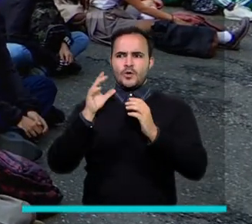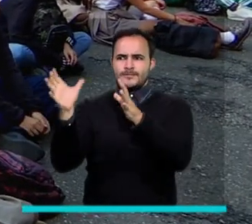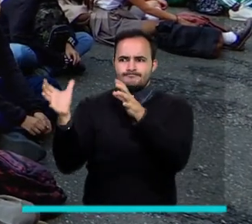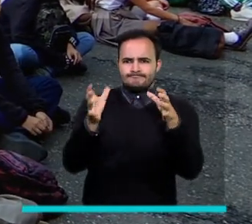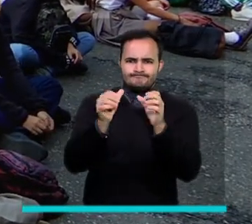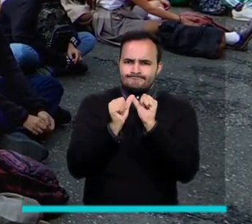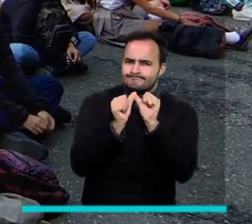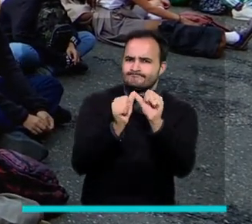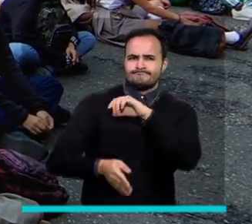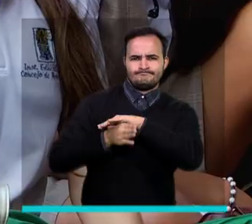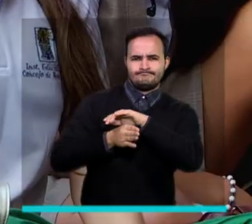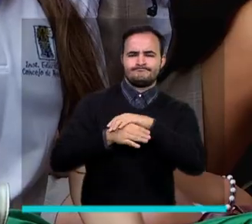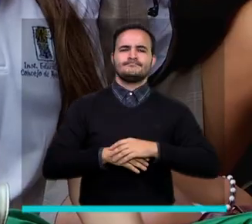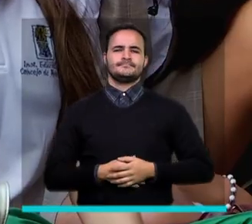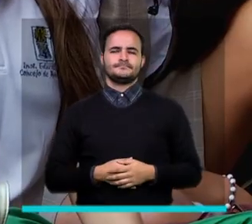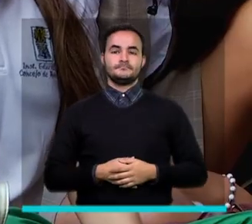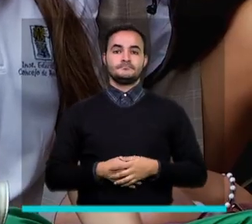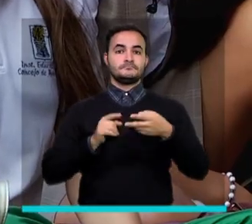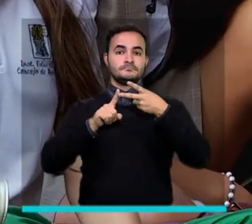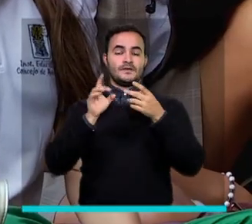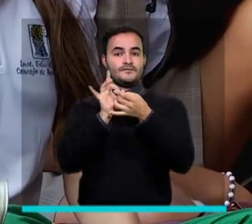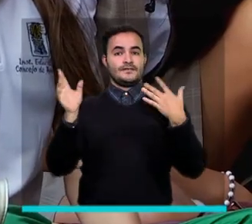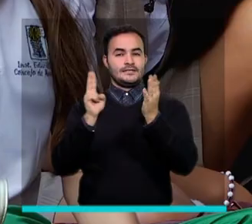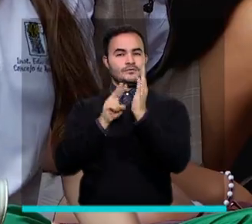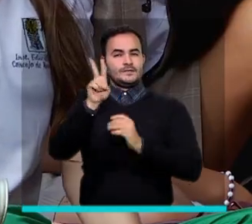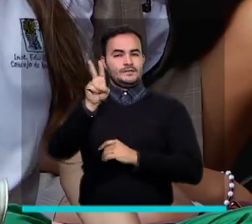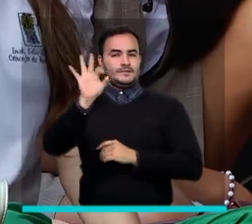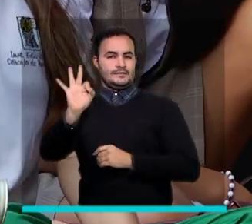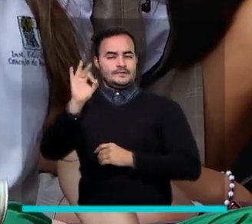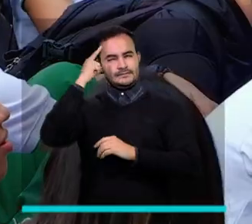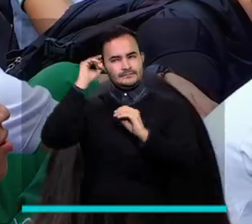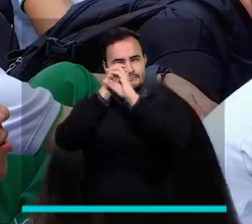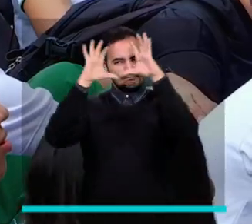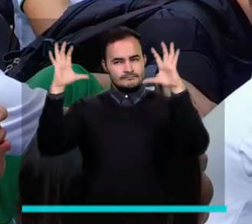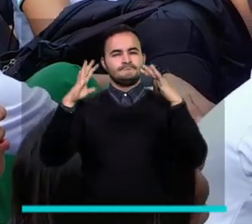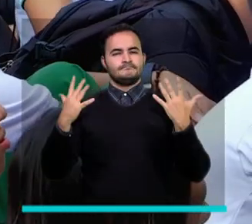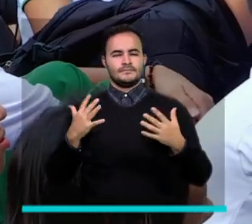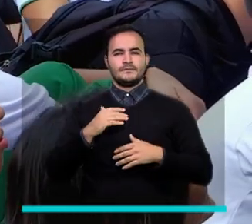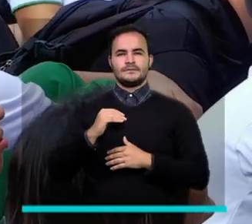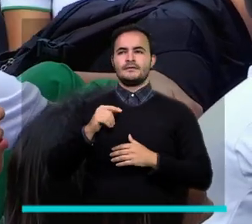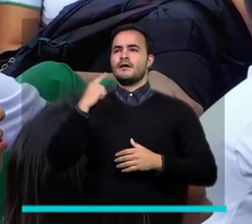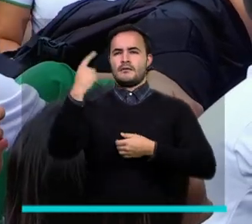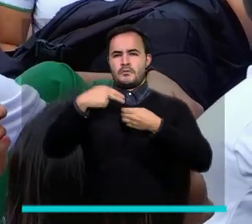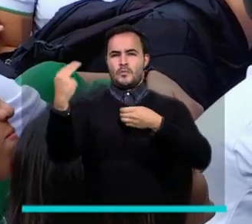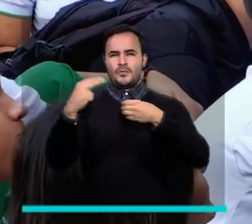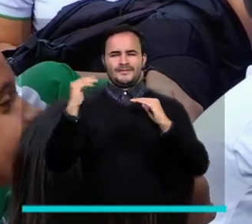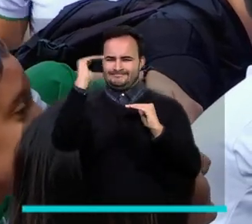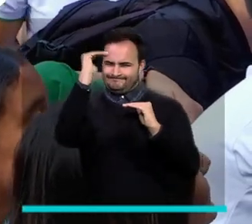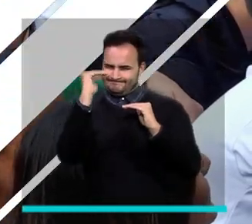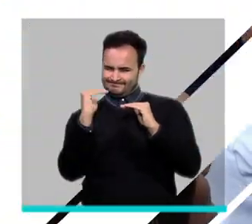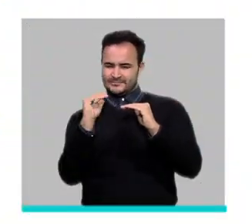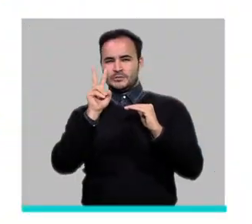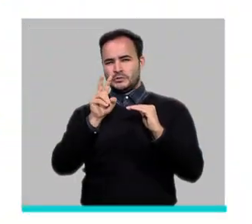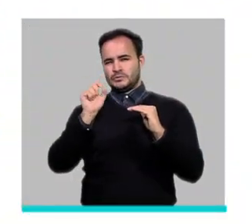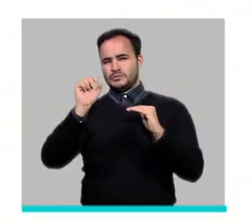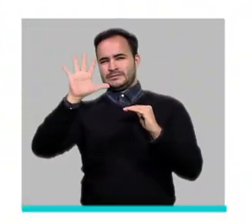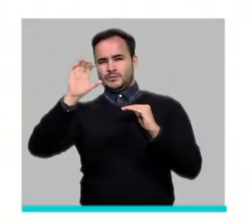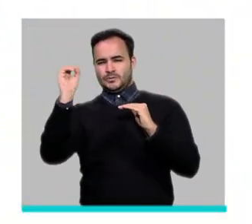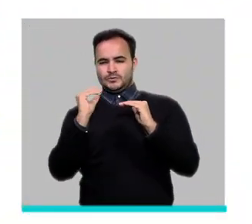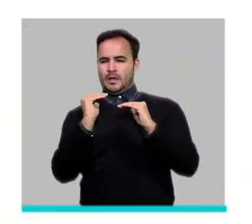la pandemia. La meta para 2023 es reducir a 2.5% la discepción escolar.